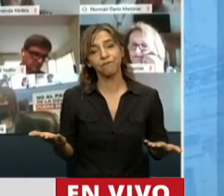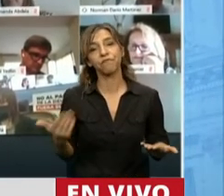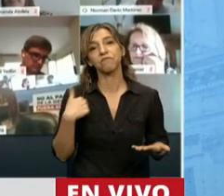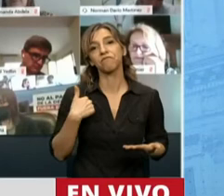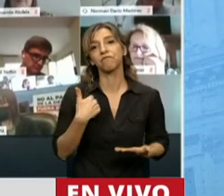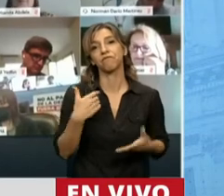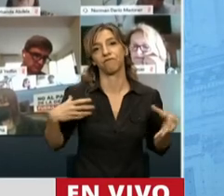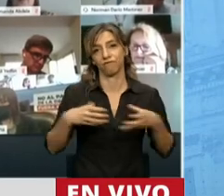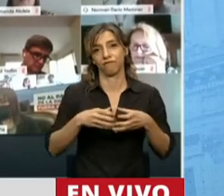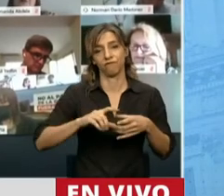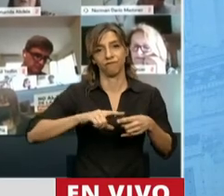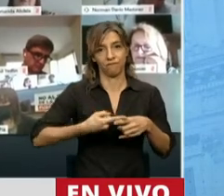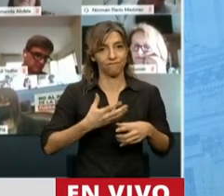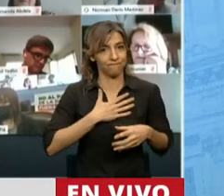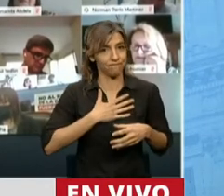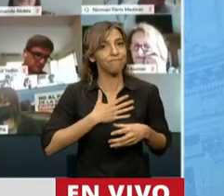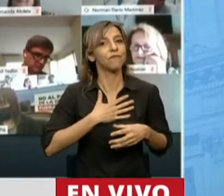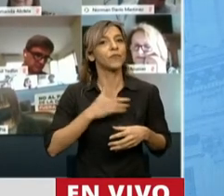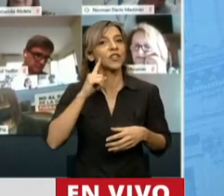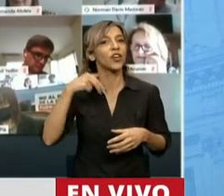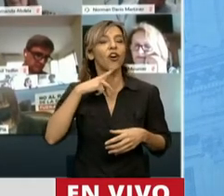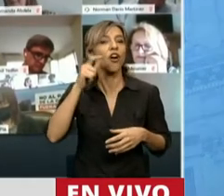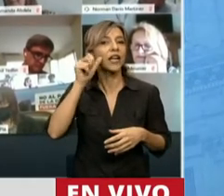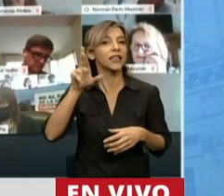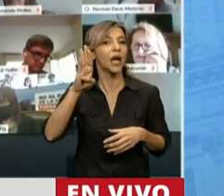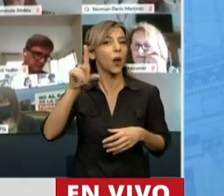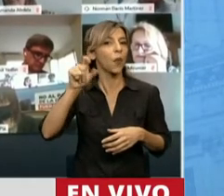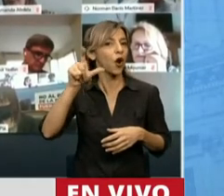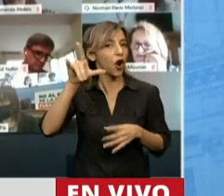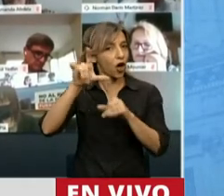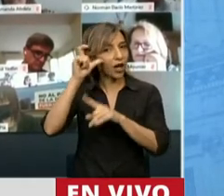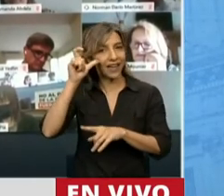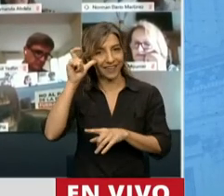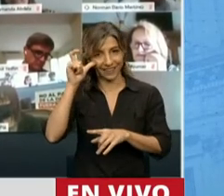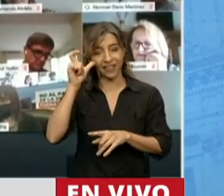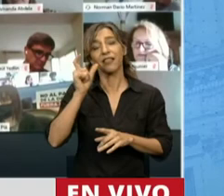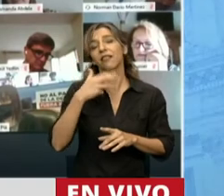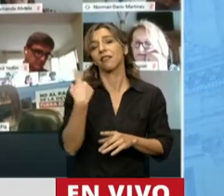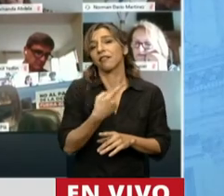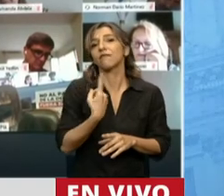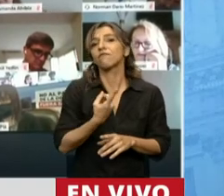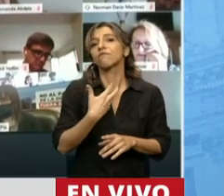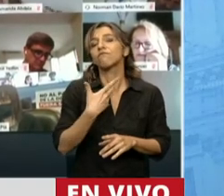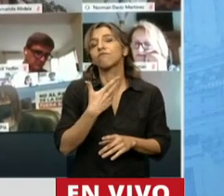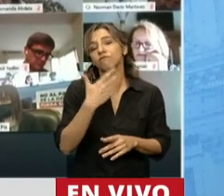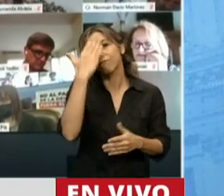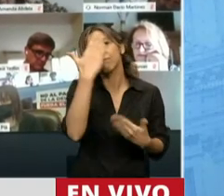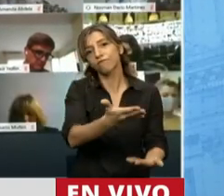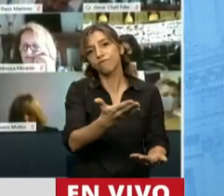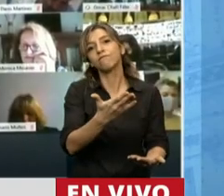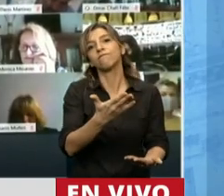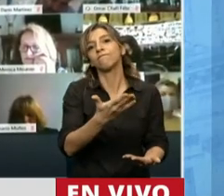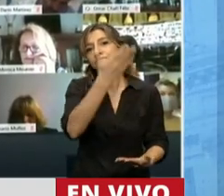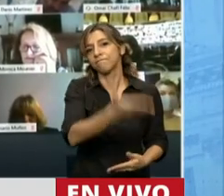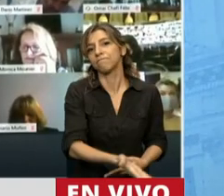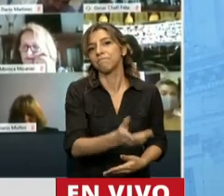Interbloque Federal, adherir, bueno, con alegría al recuerdo de este hombre, que sin duda es una